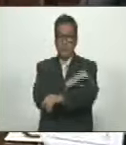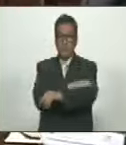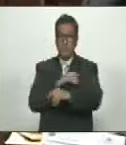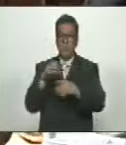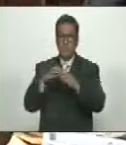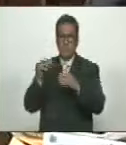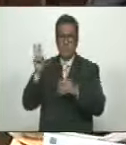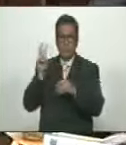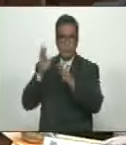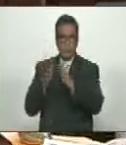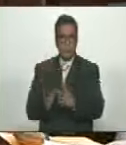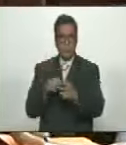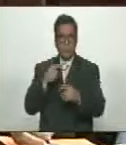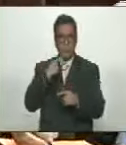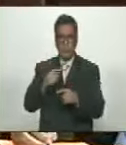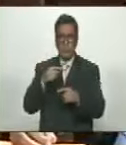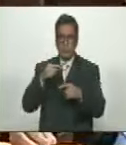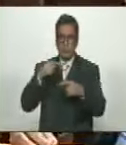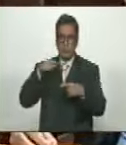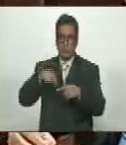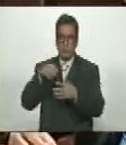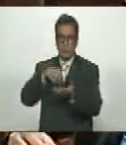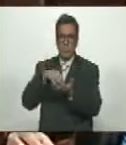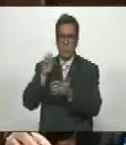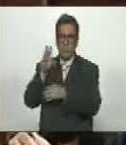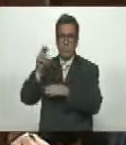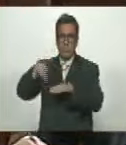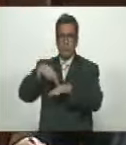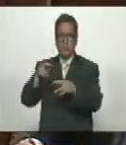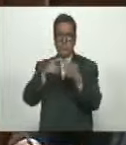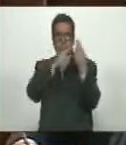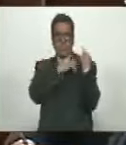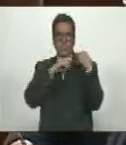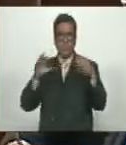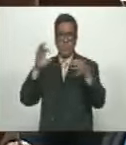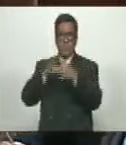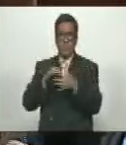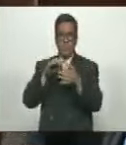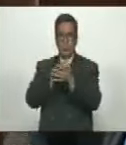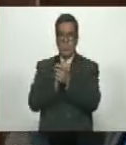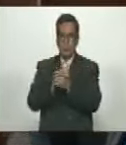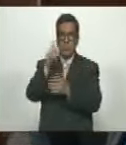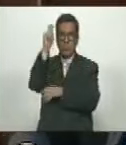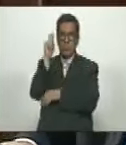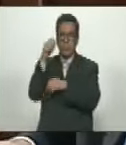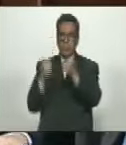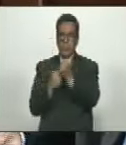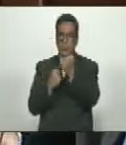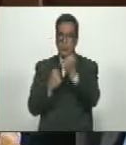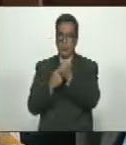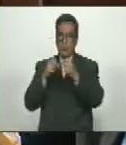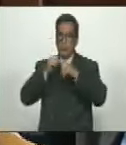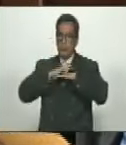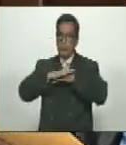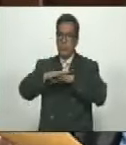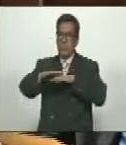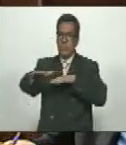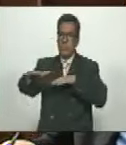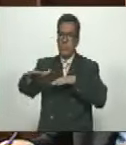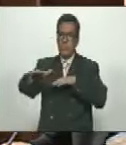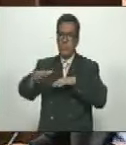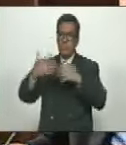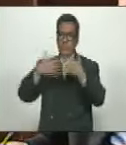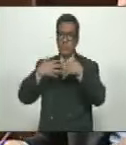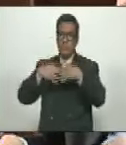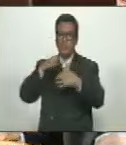democrática venezolana que hace vida en el parlamento en representación de la alianza democrática apoyamos esta extensión para